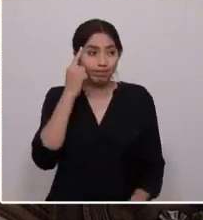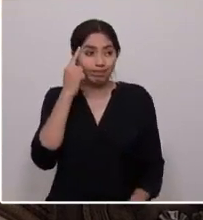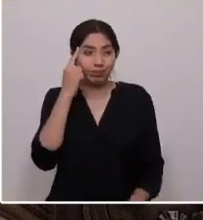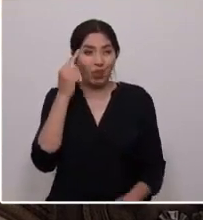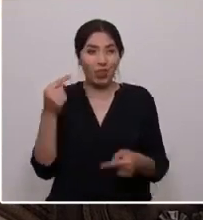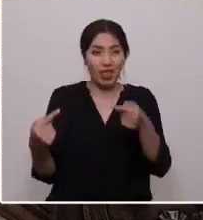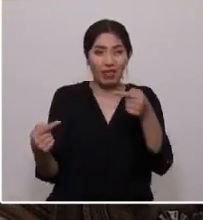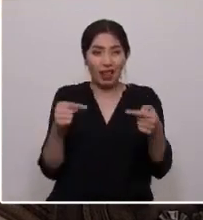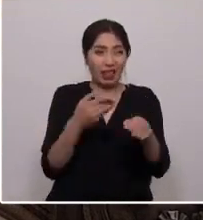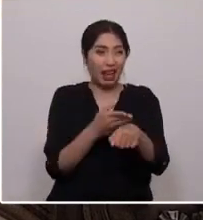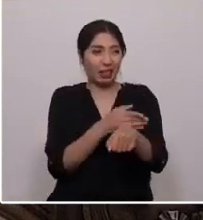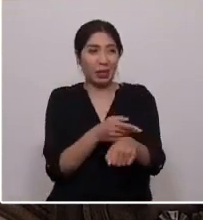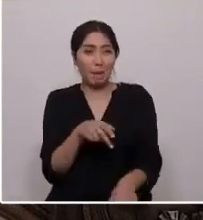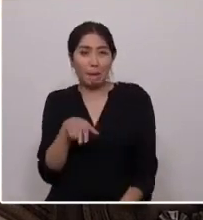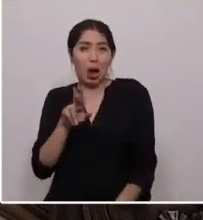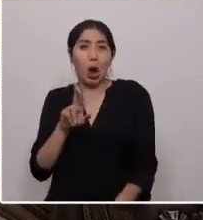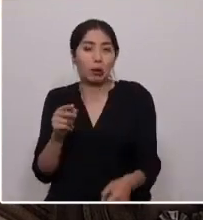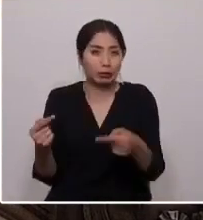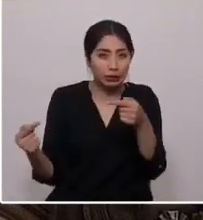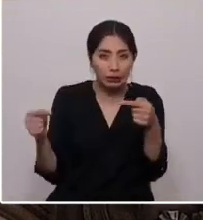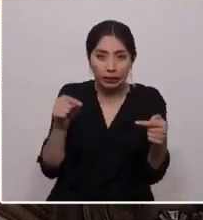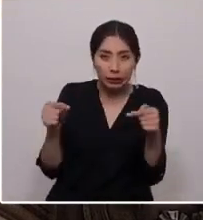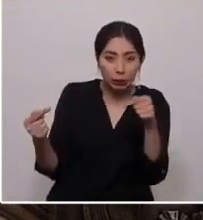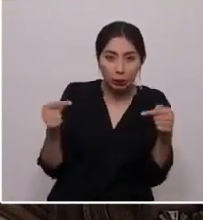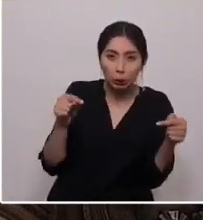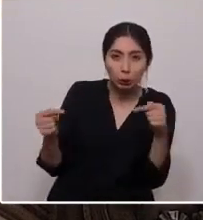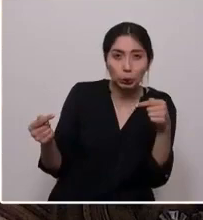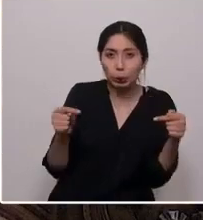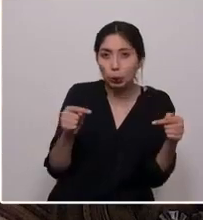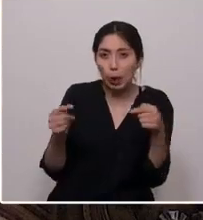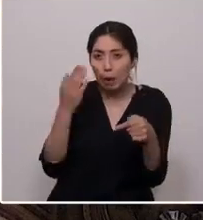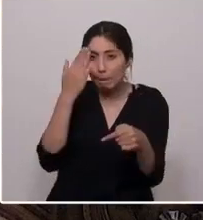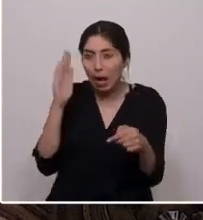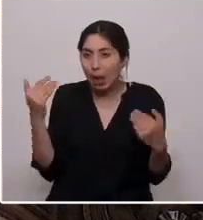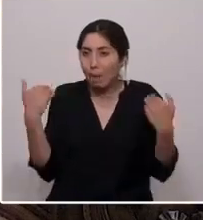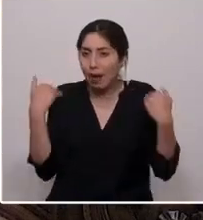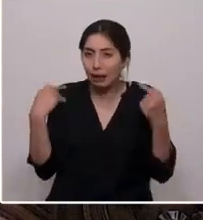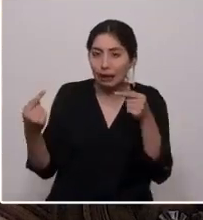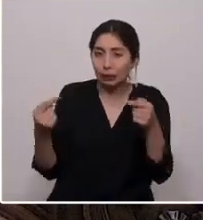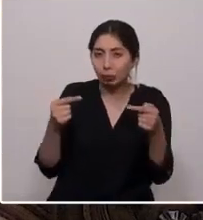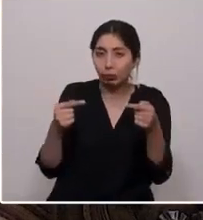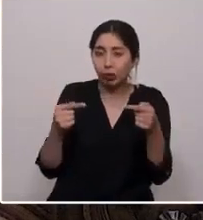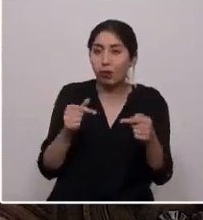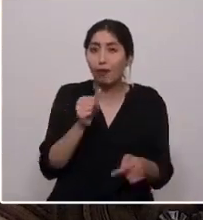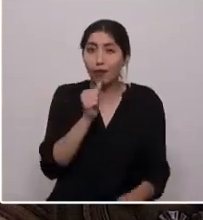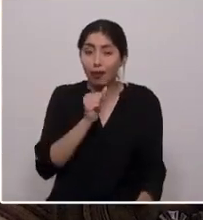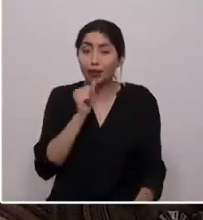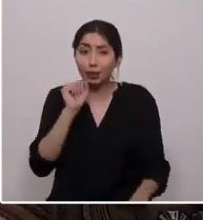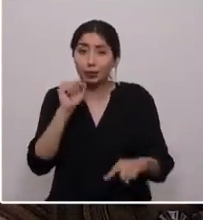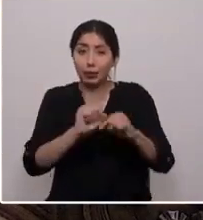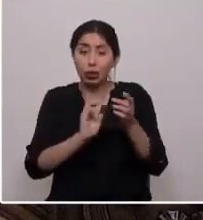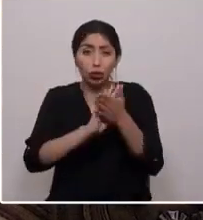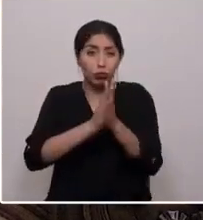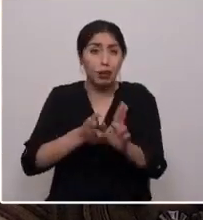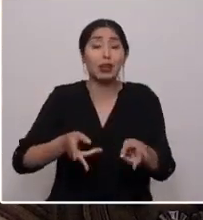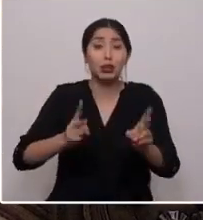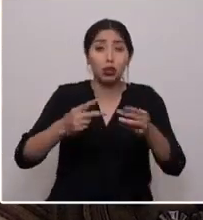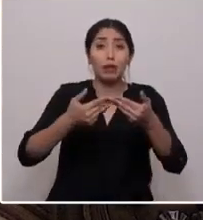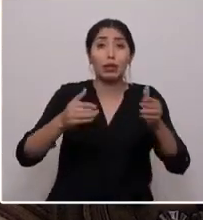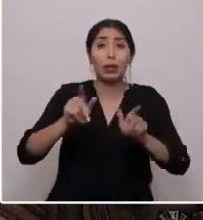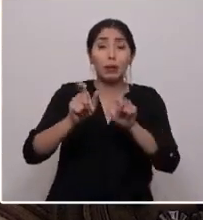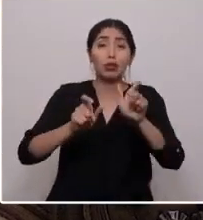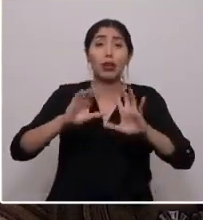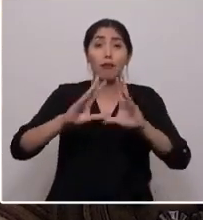malas prácticas que se vieron en la discusión de los reglamentos, y si no se reconocen todos los derechos y libertades de las personas y las familias que son